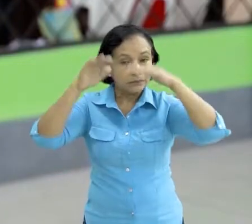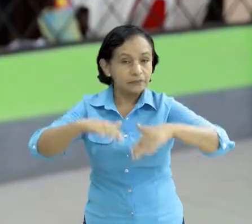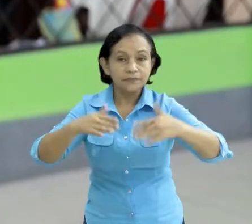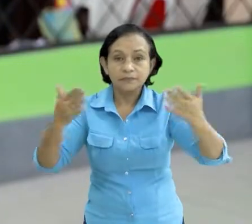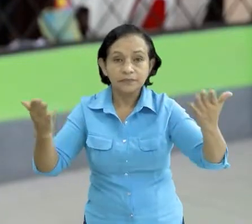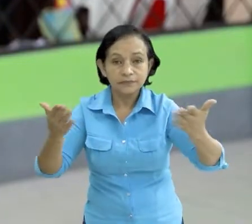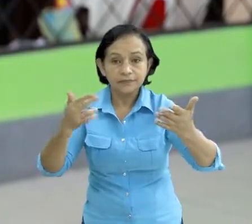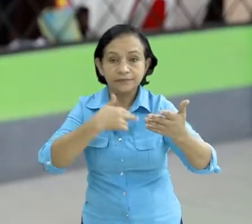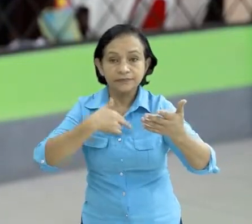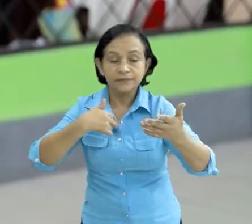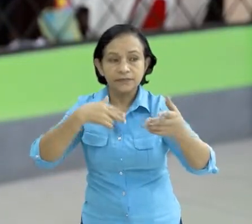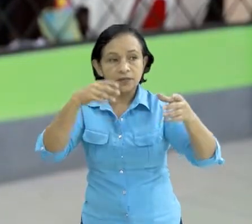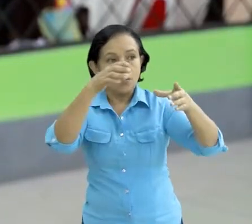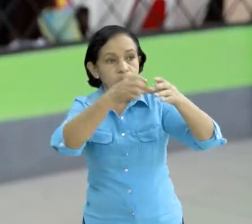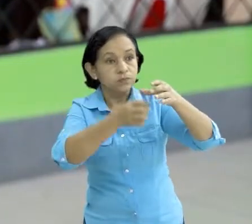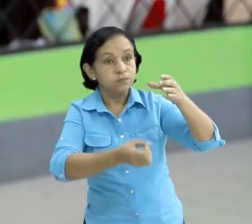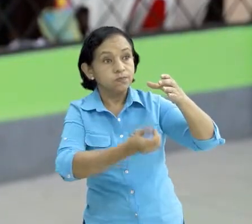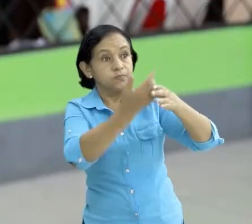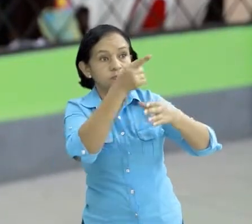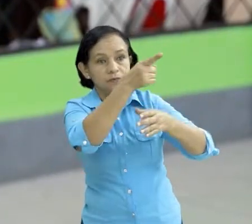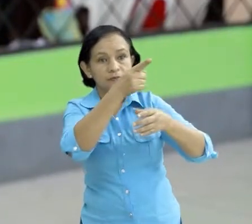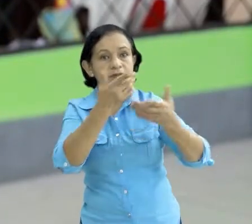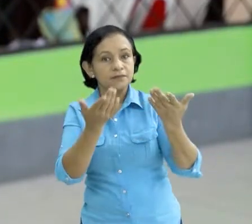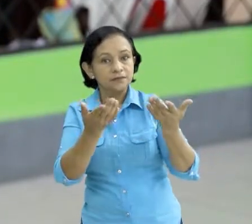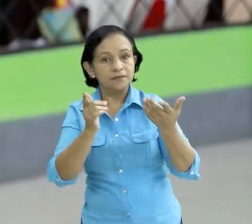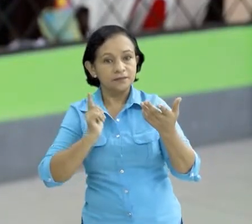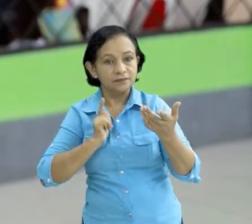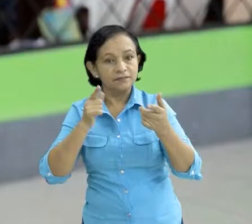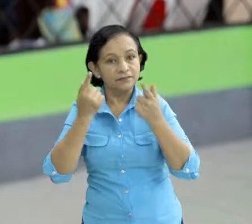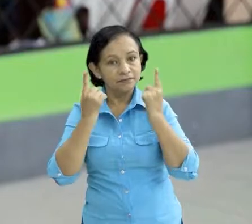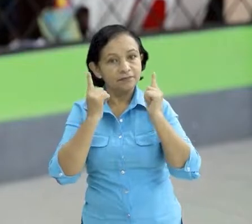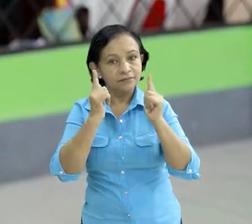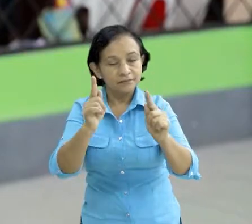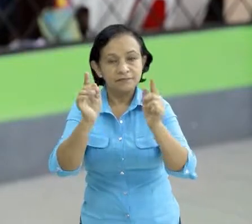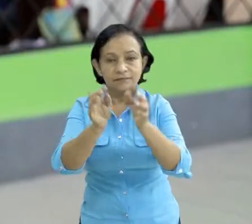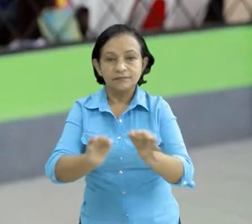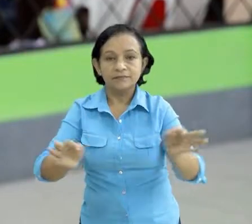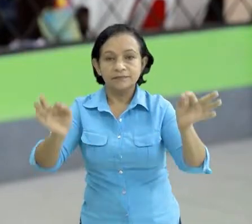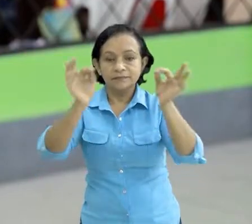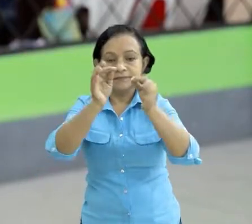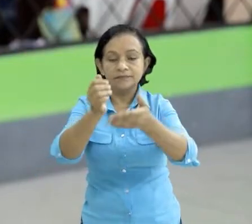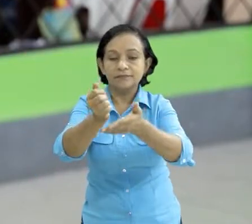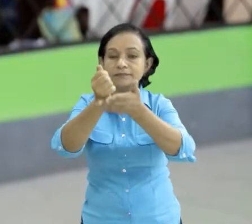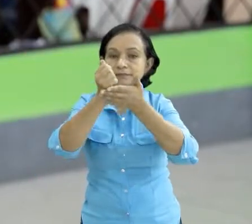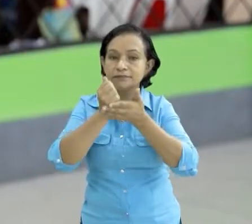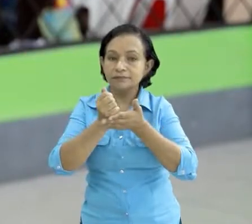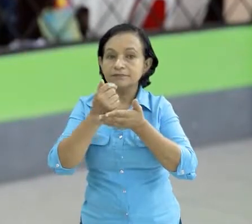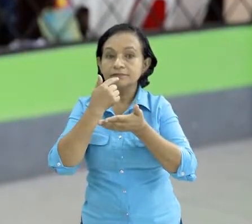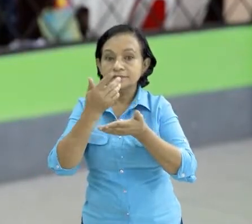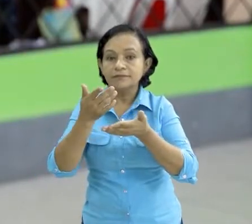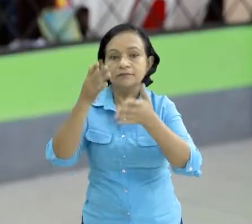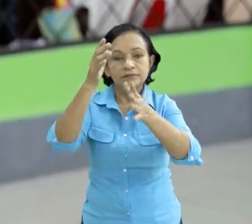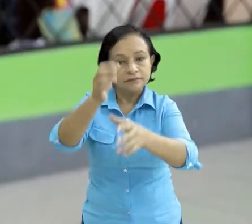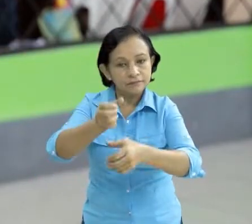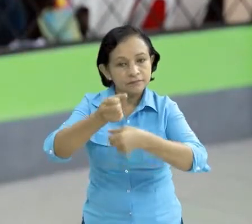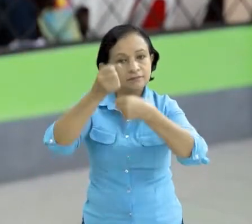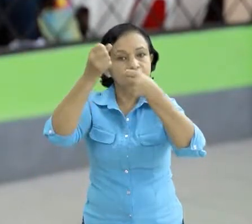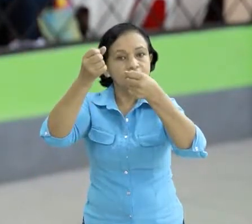tenemos este gran volcán vuelvo y repito el San Cristóbal y es importante porque eso nos ayuda a definir a salvar